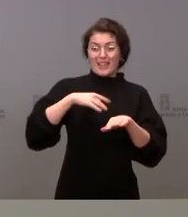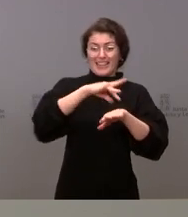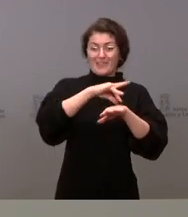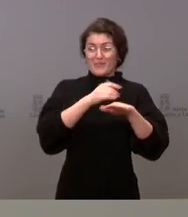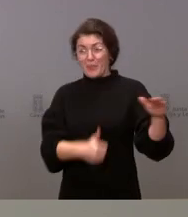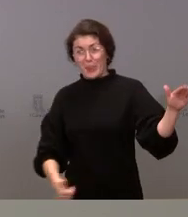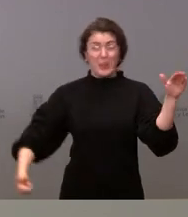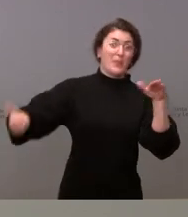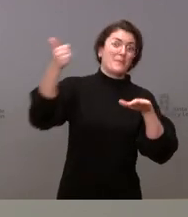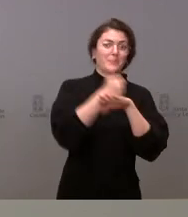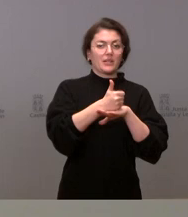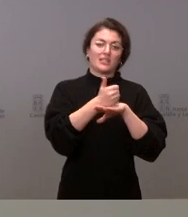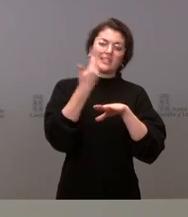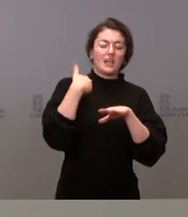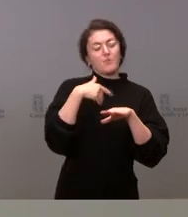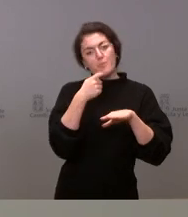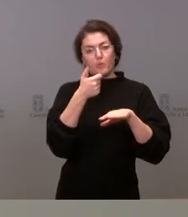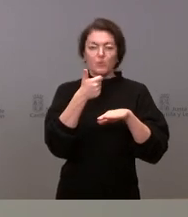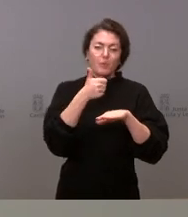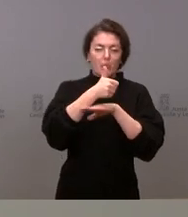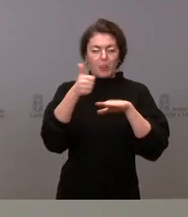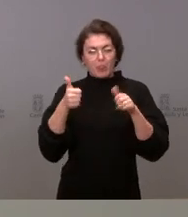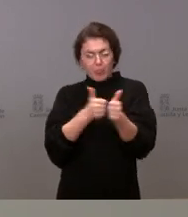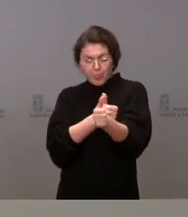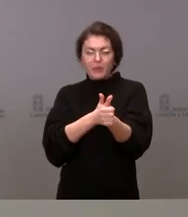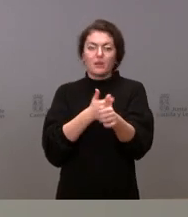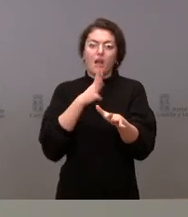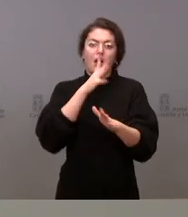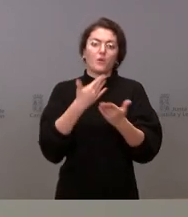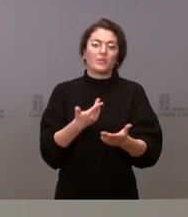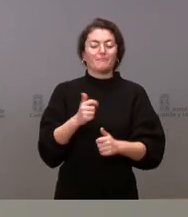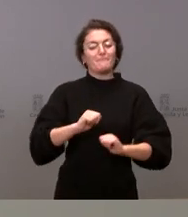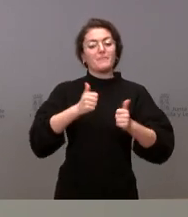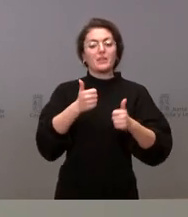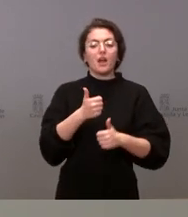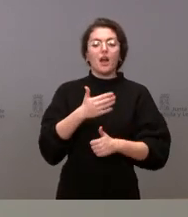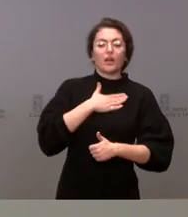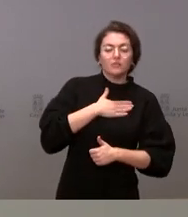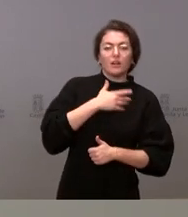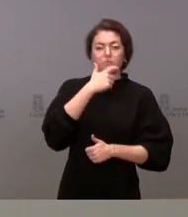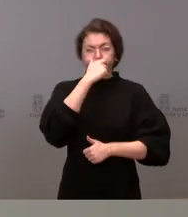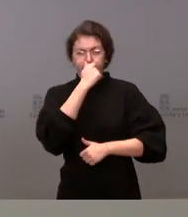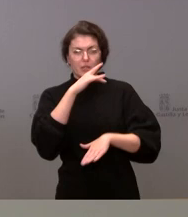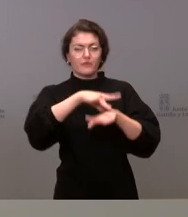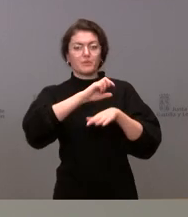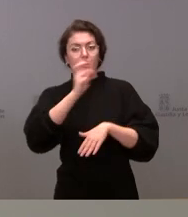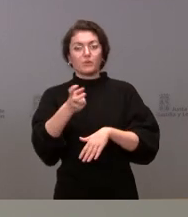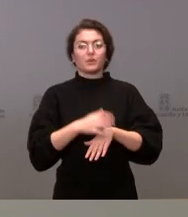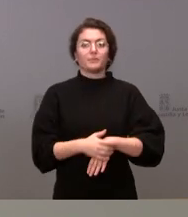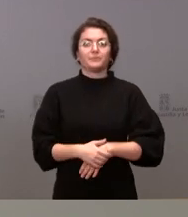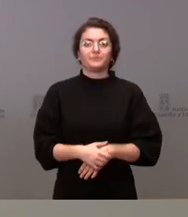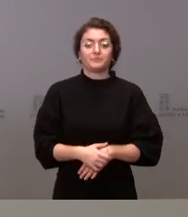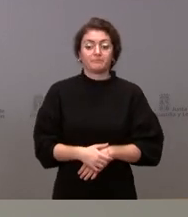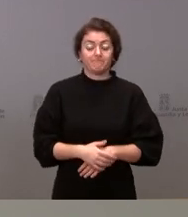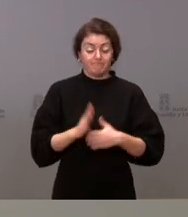infecciosas que tenemos ahora y aparecen pues los catarros aparecen las las gripes y aparecen otras enfermedades también he de decir que a día de